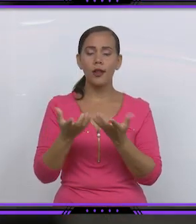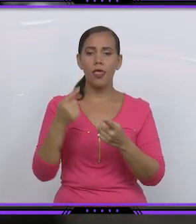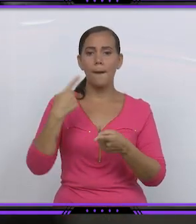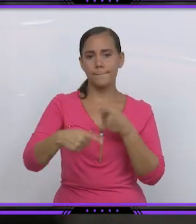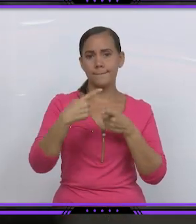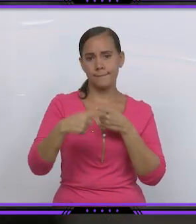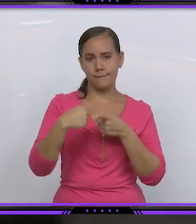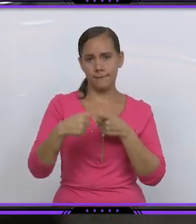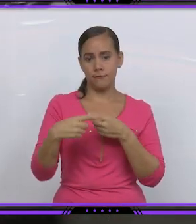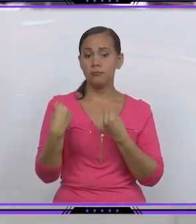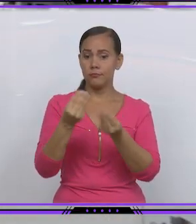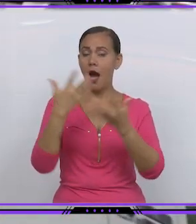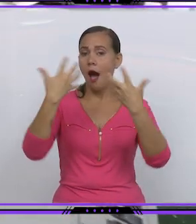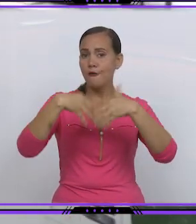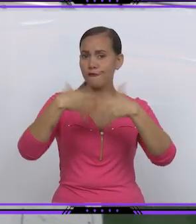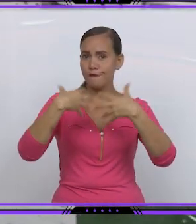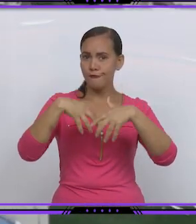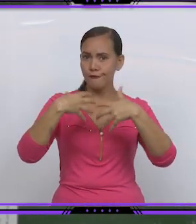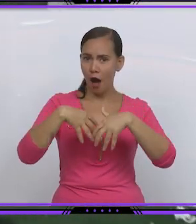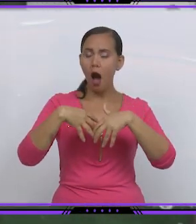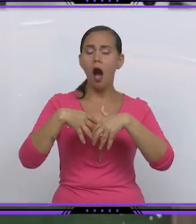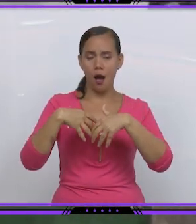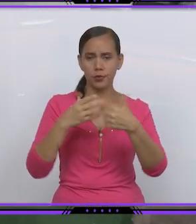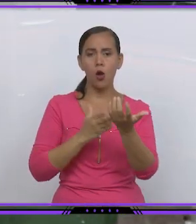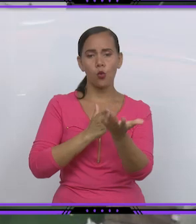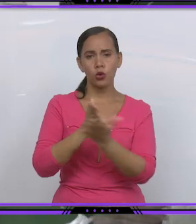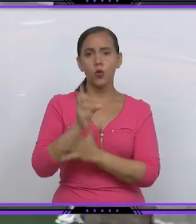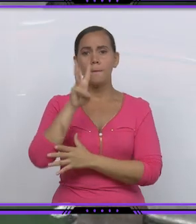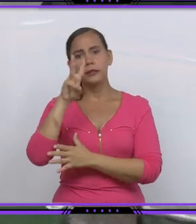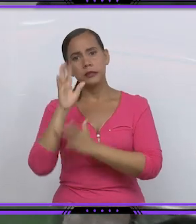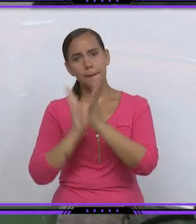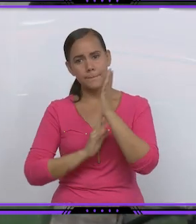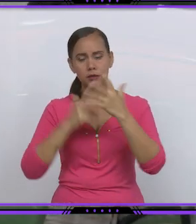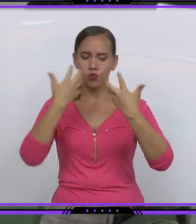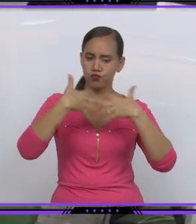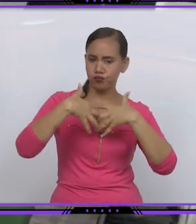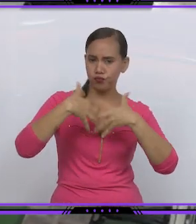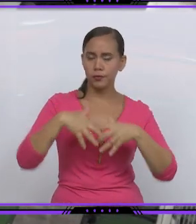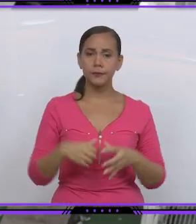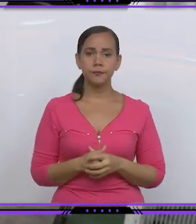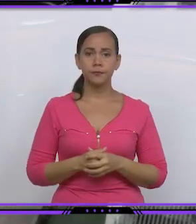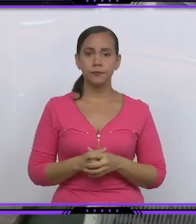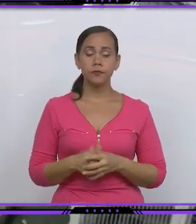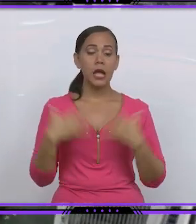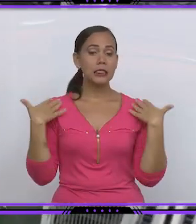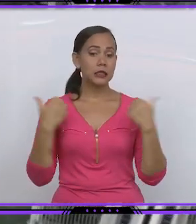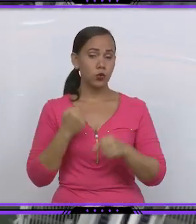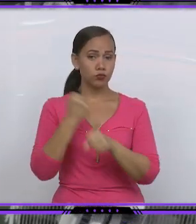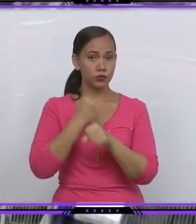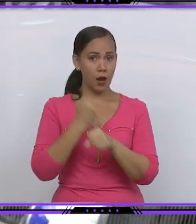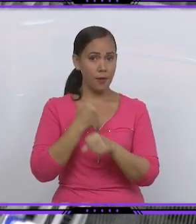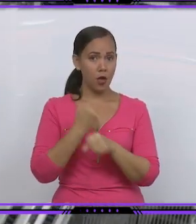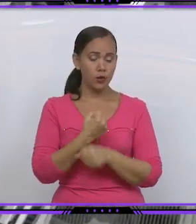fábrica garantice estabilidad productiva para los venideros tres meses. Aún así, la dirección y trabajadores no escatiman